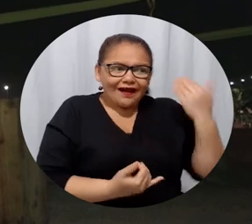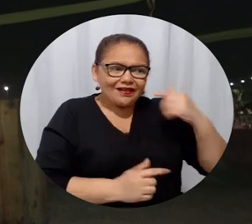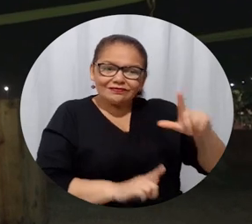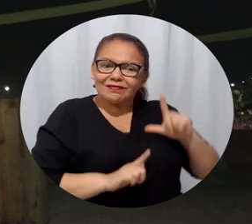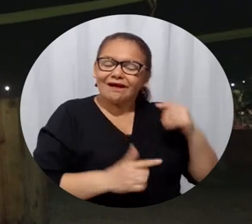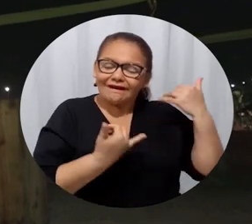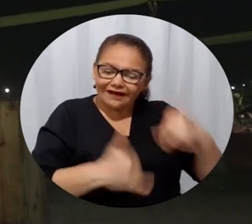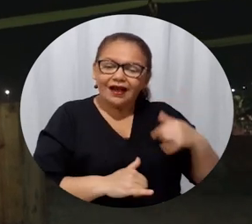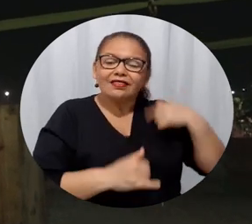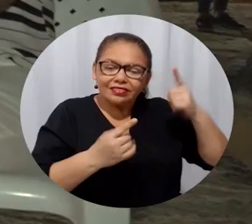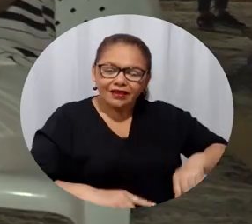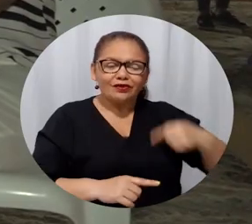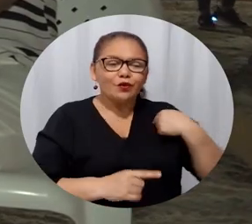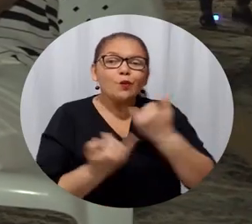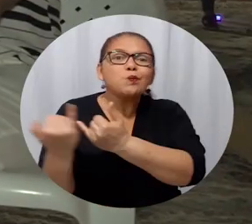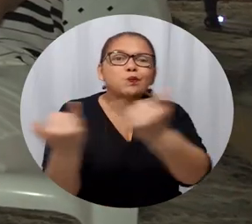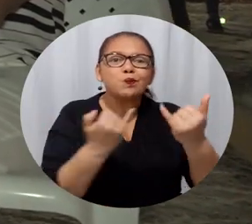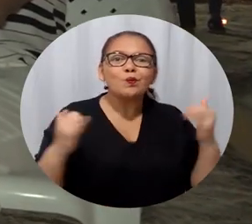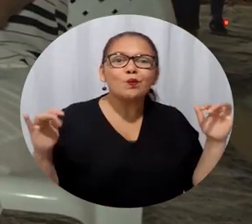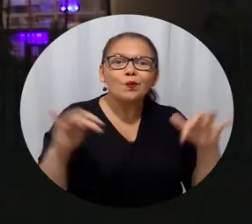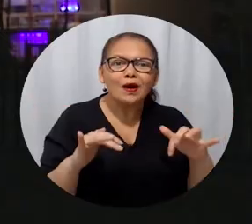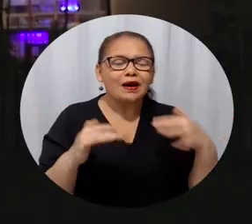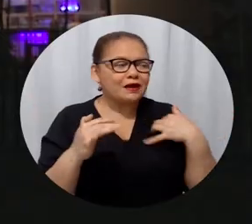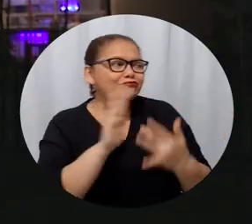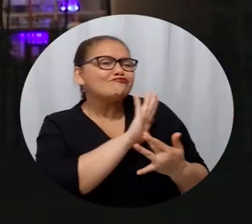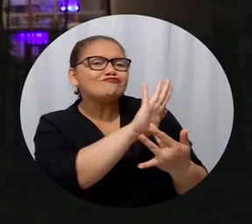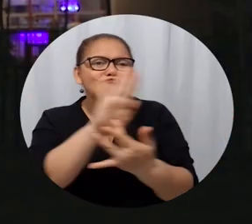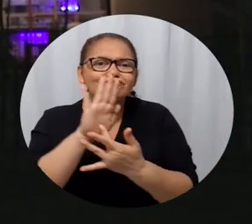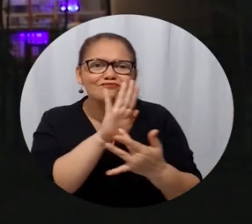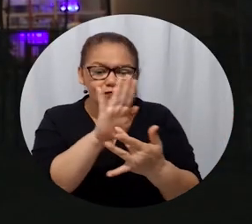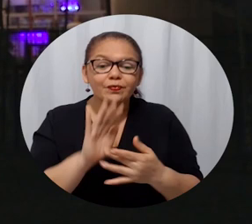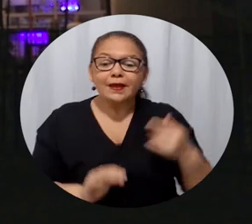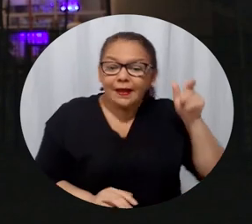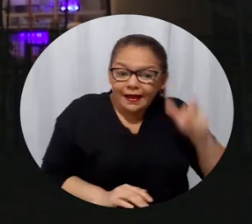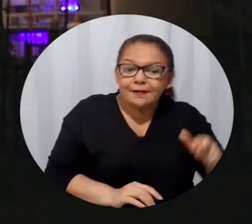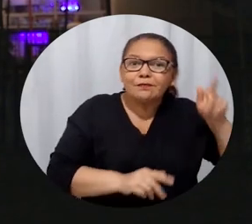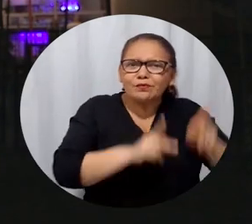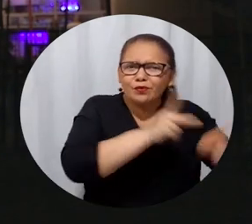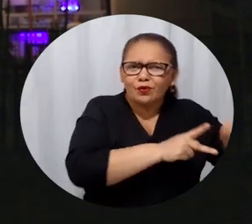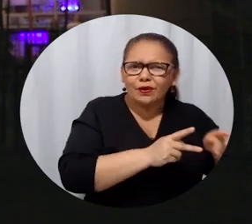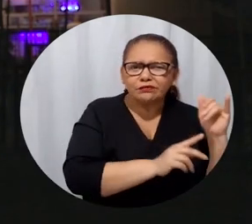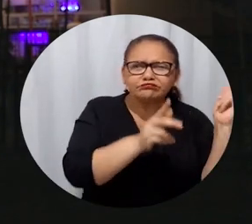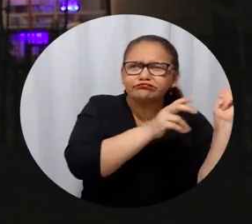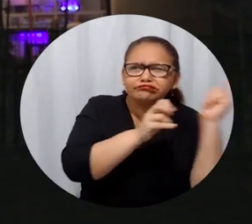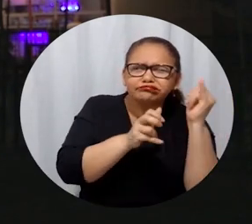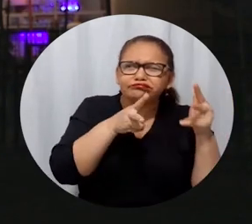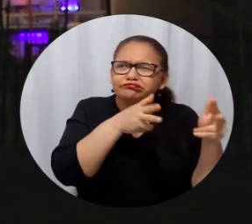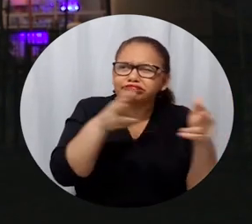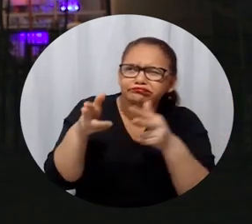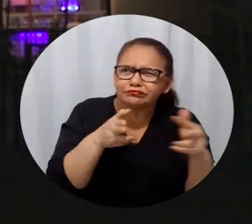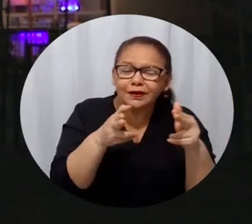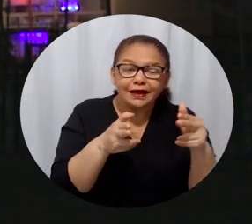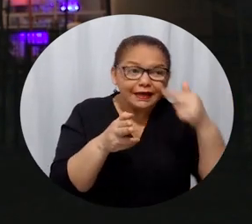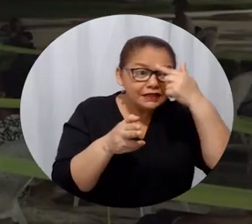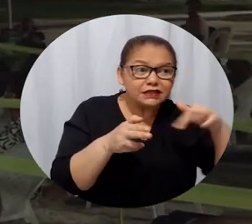productos aquí frente al público samario, porque muchas personas pues hacen parte del equipo técnico y son de acá de Santa Marta, y hoy quizás fue la primera vez después de